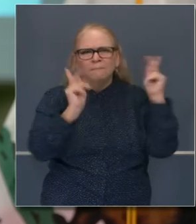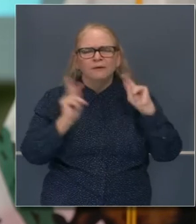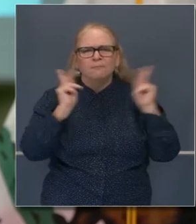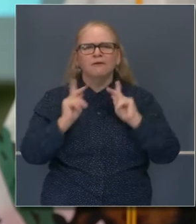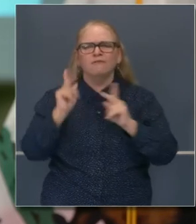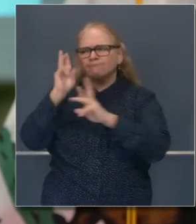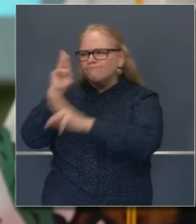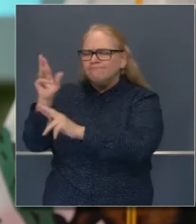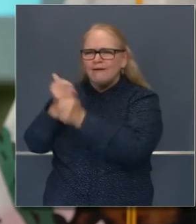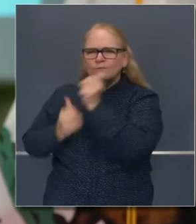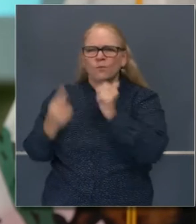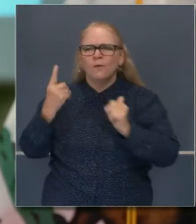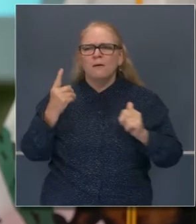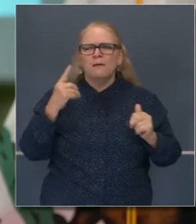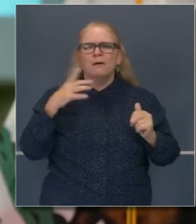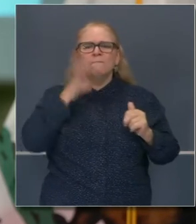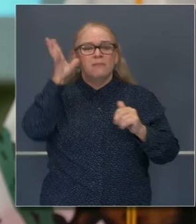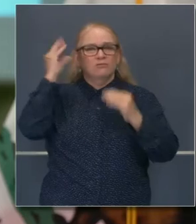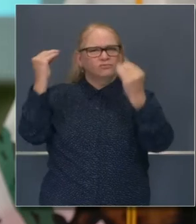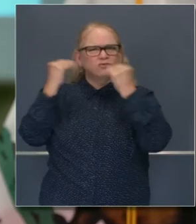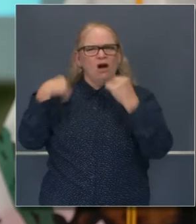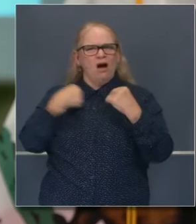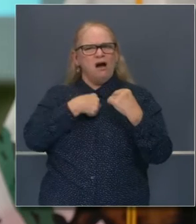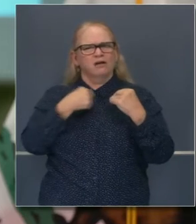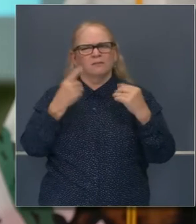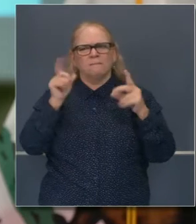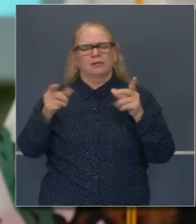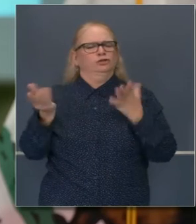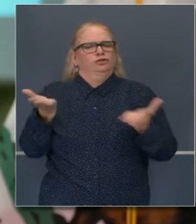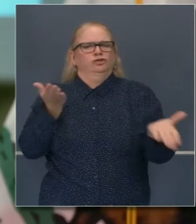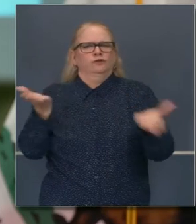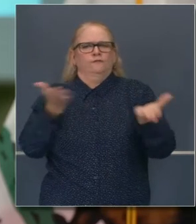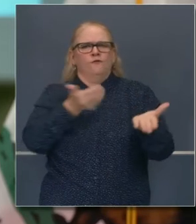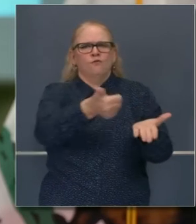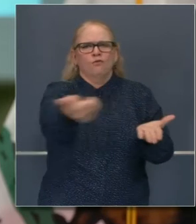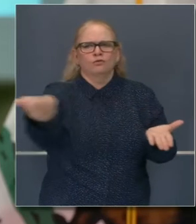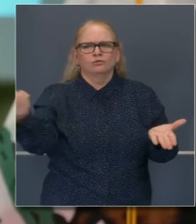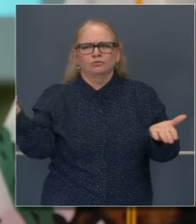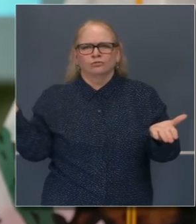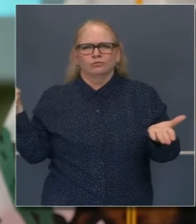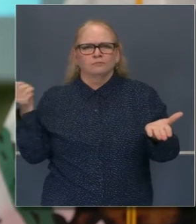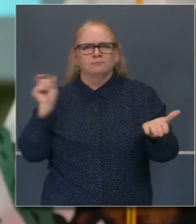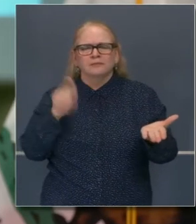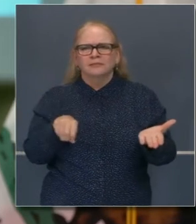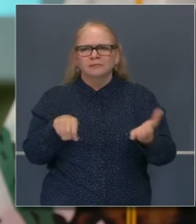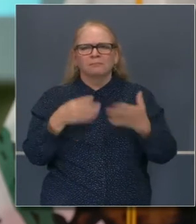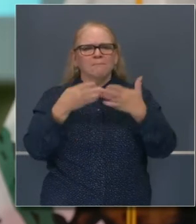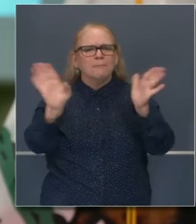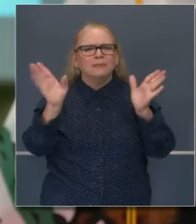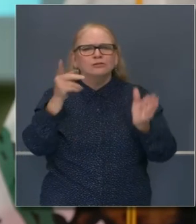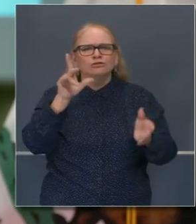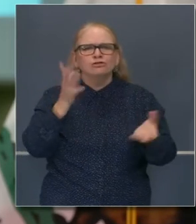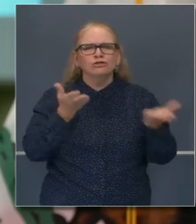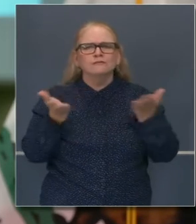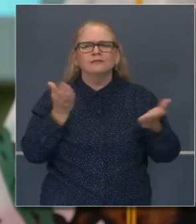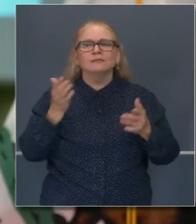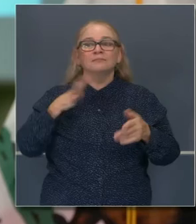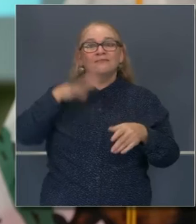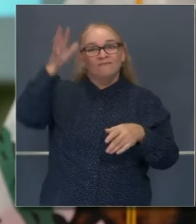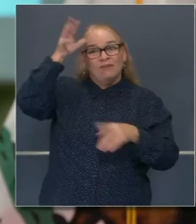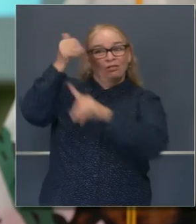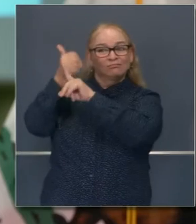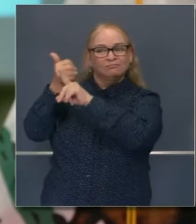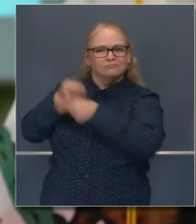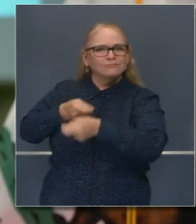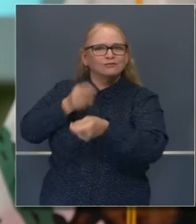respetar a los demás y nos mostraron el valor de dar servicio al público. Mi